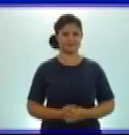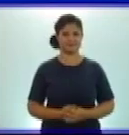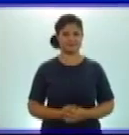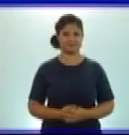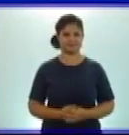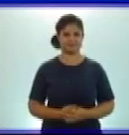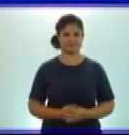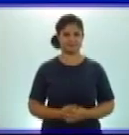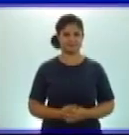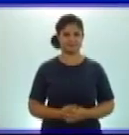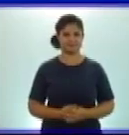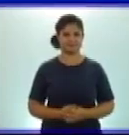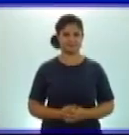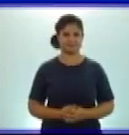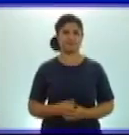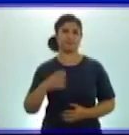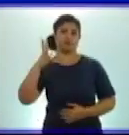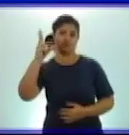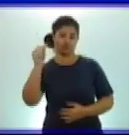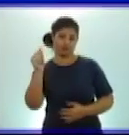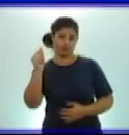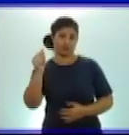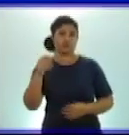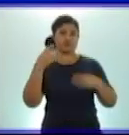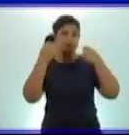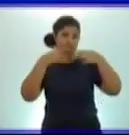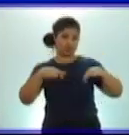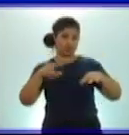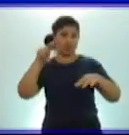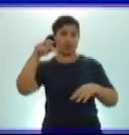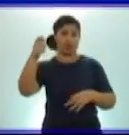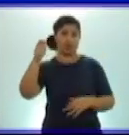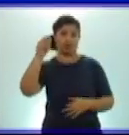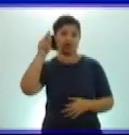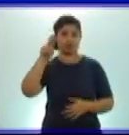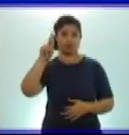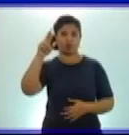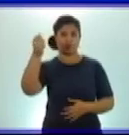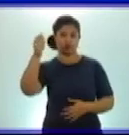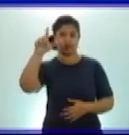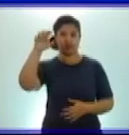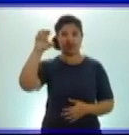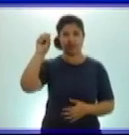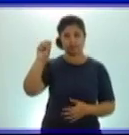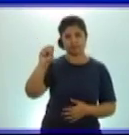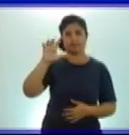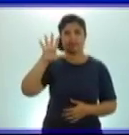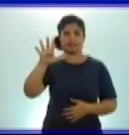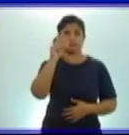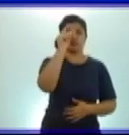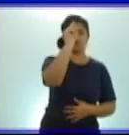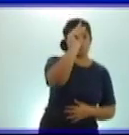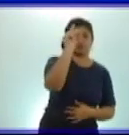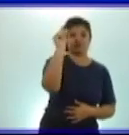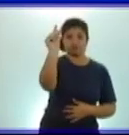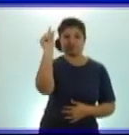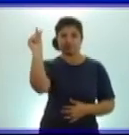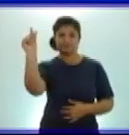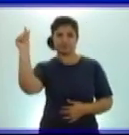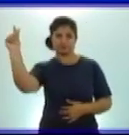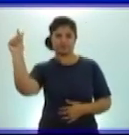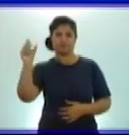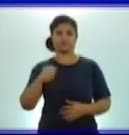Los números naturales de 5 y 6 lugares. ¿Ya lo escribieron? Bueno, pues